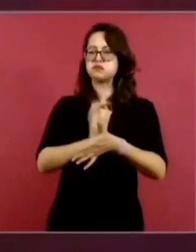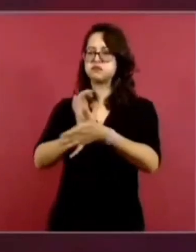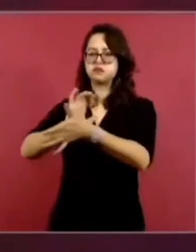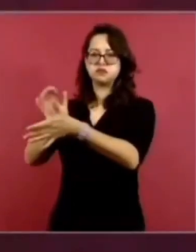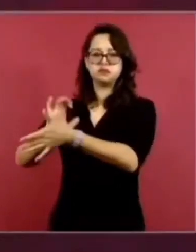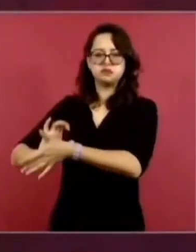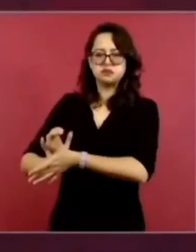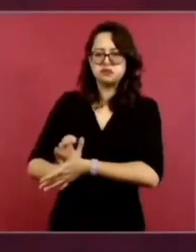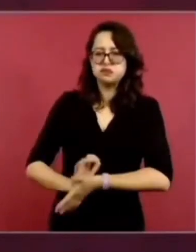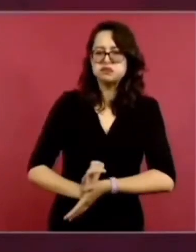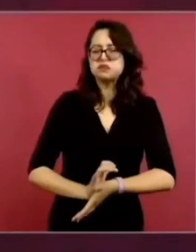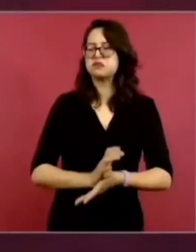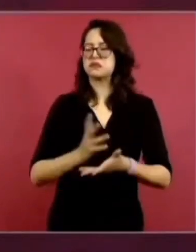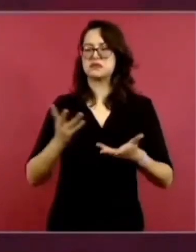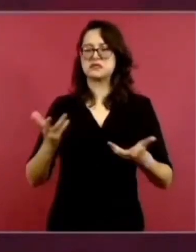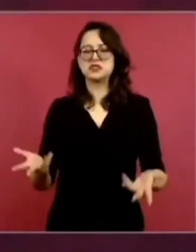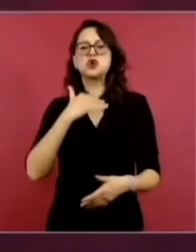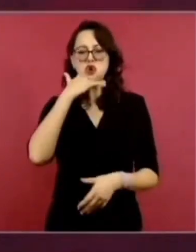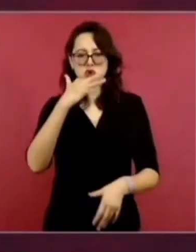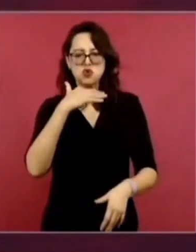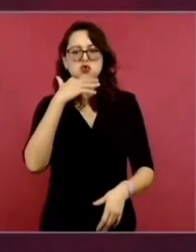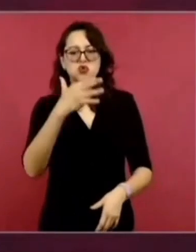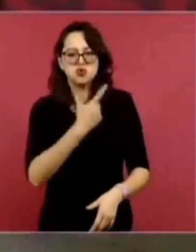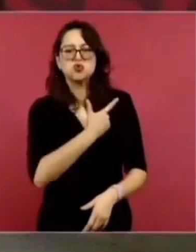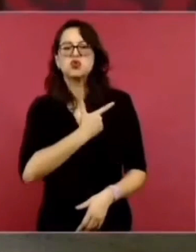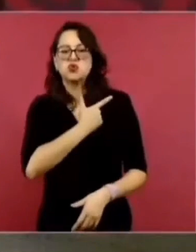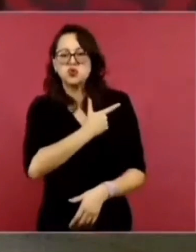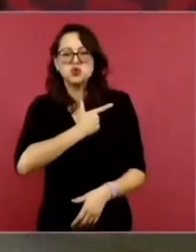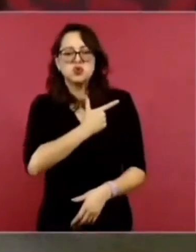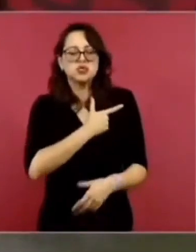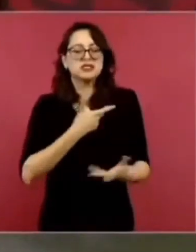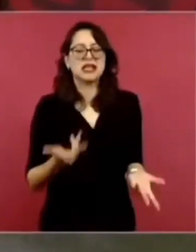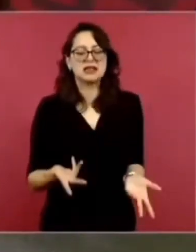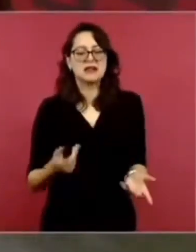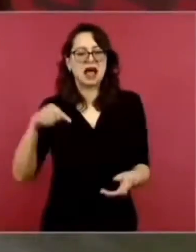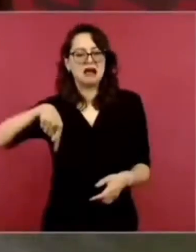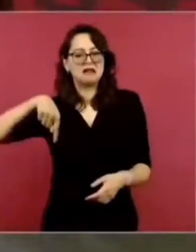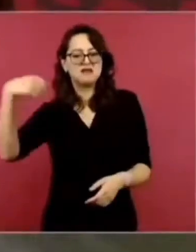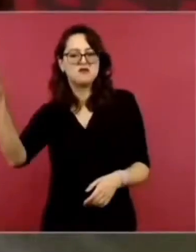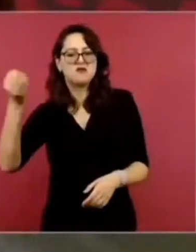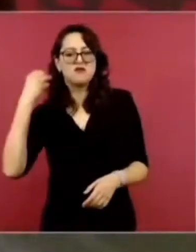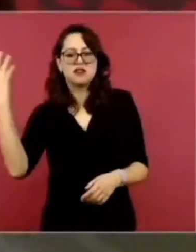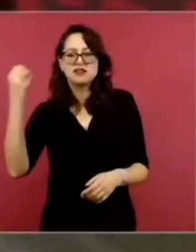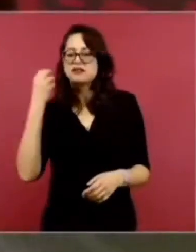viendo este programa participando en este diálogo circular.